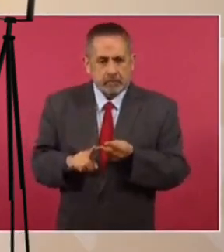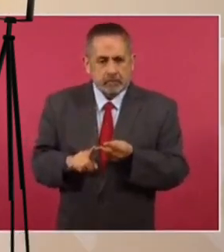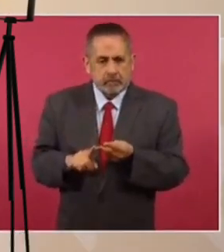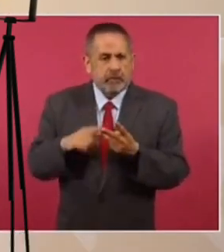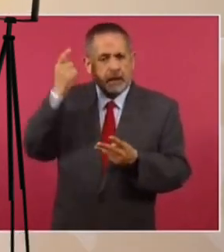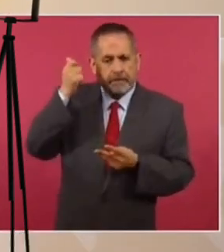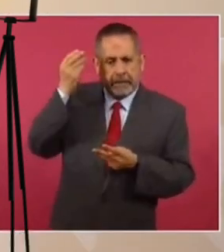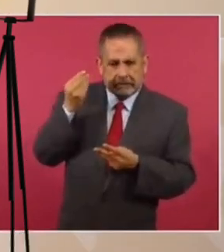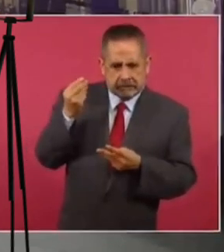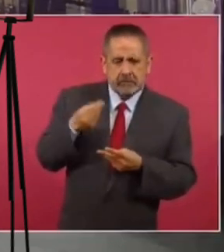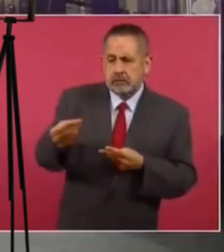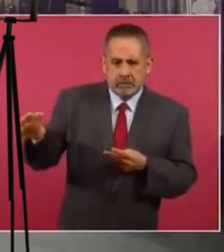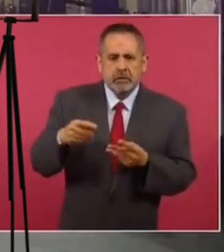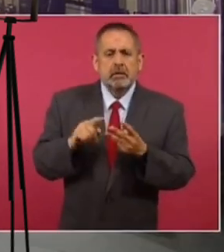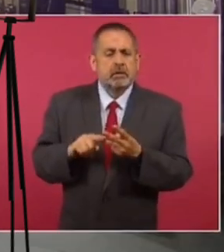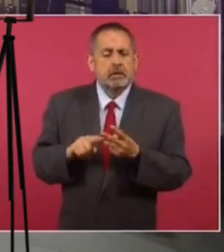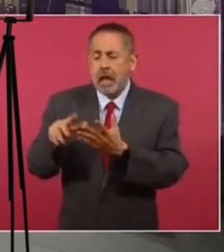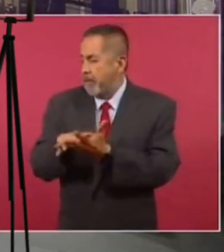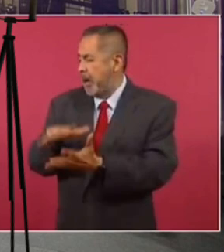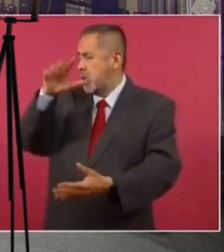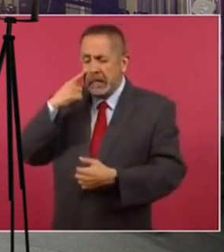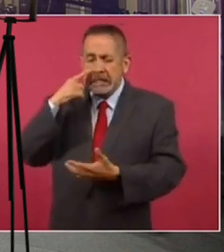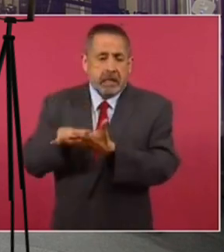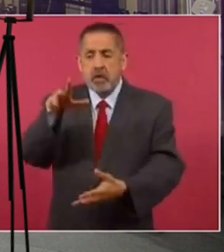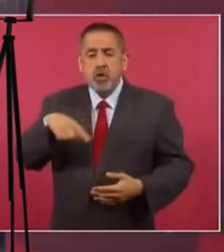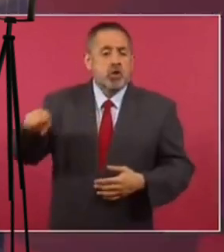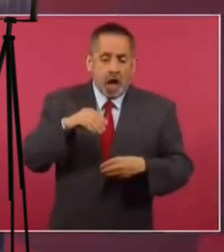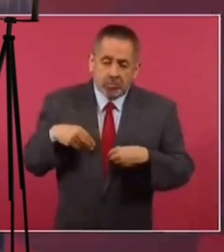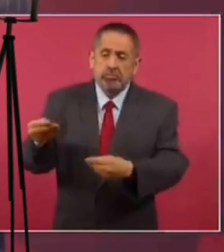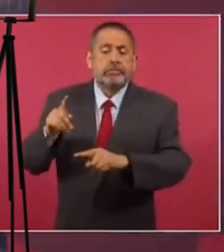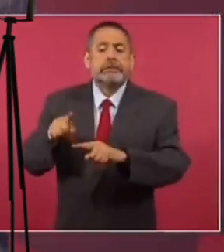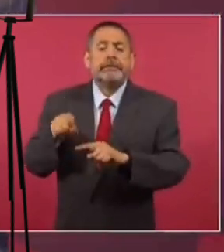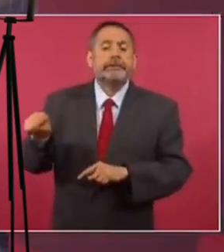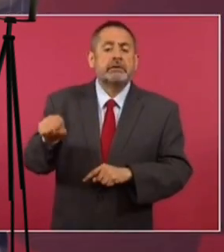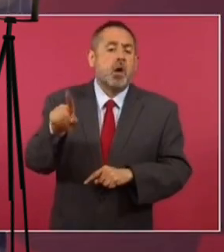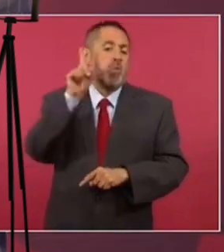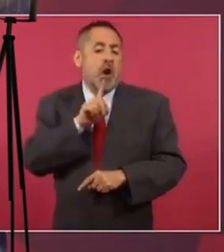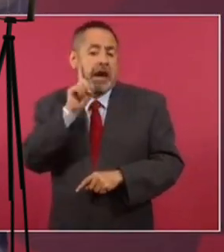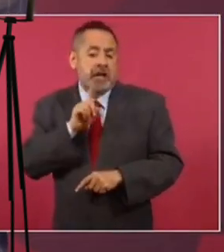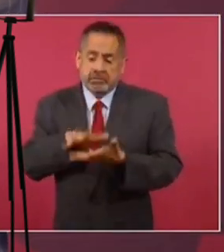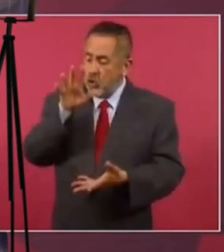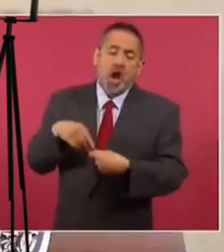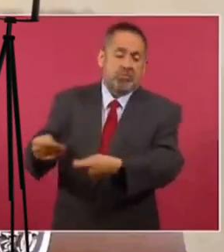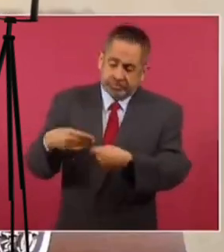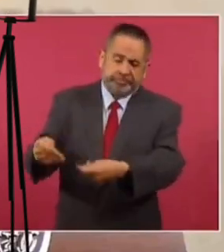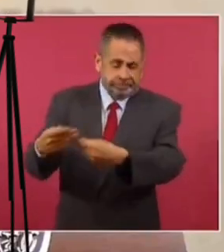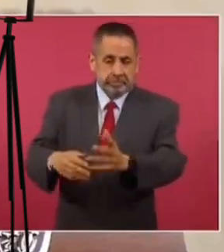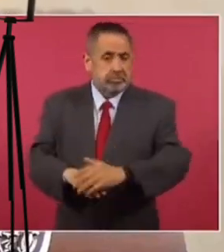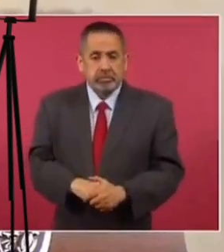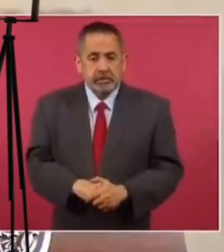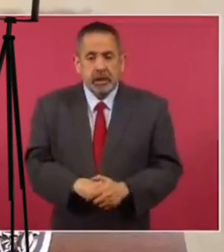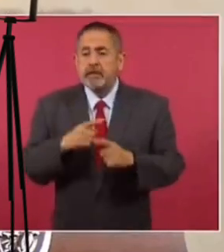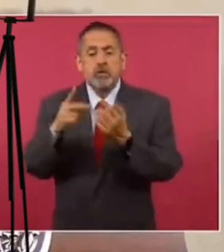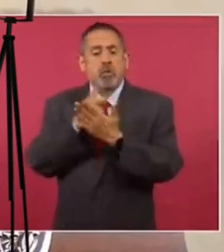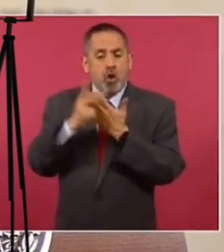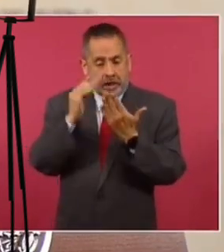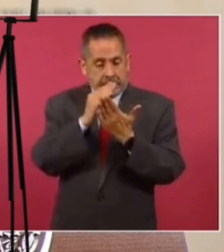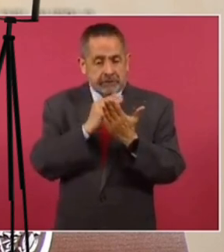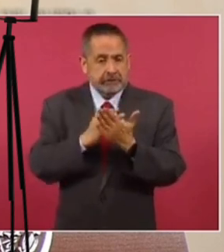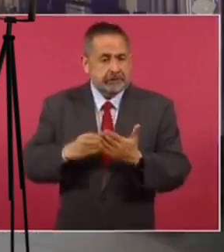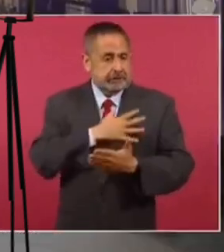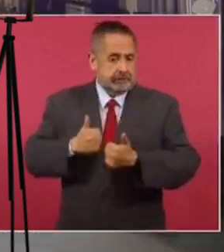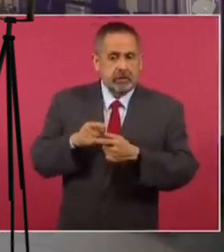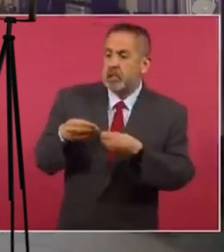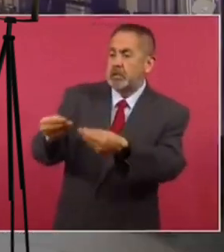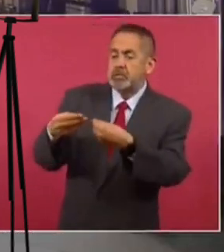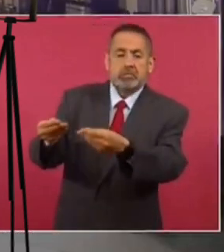de becas, la mayoría de beneficiarios son mujeres en los programas de bienestar,